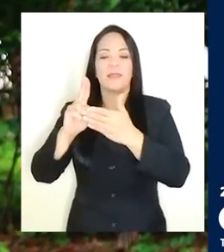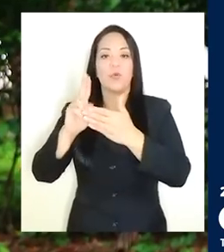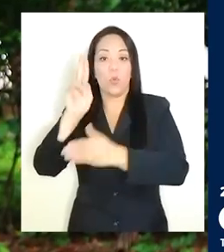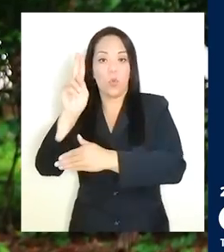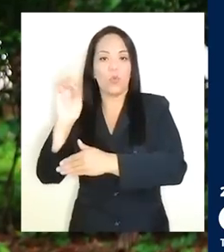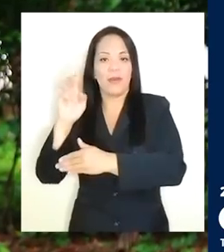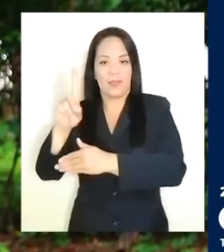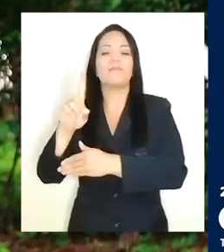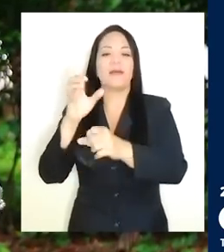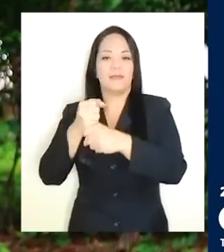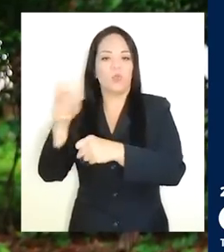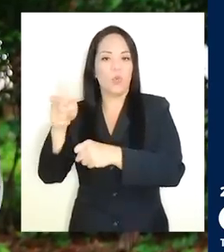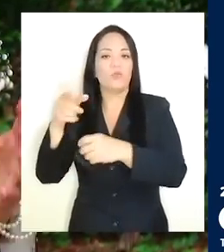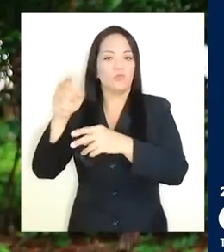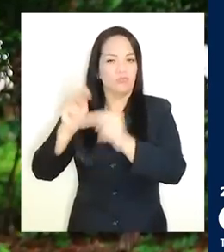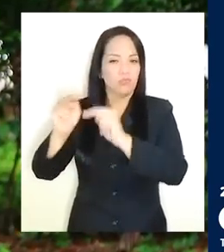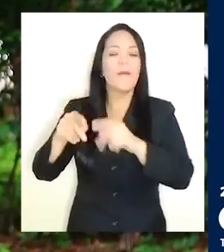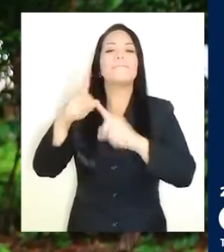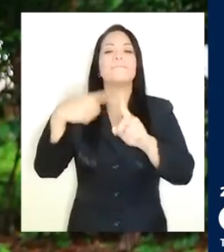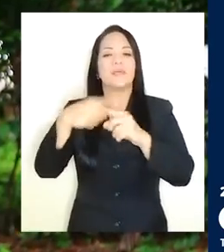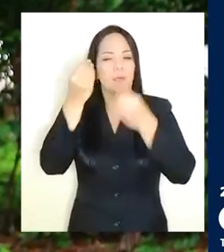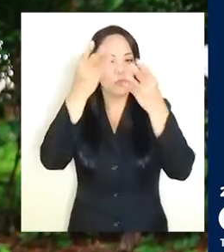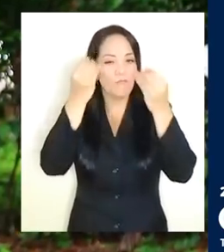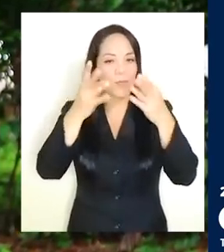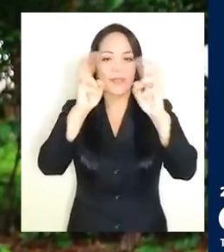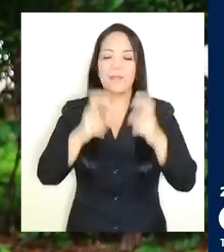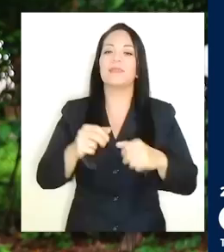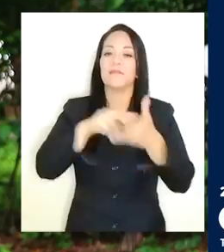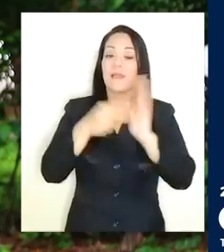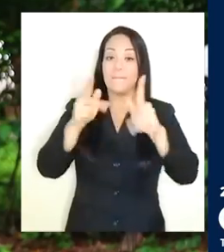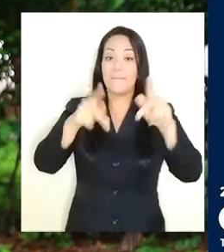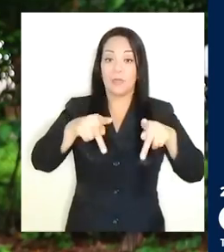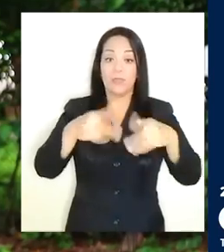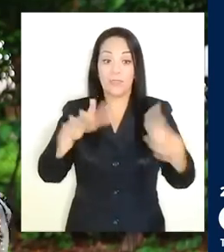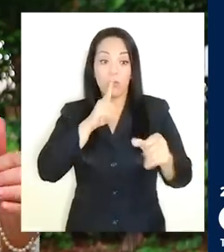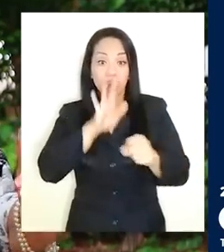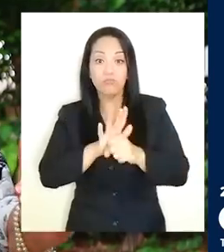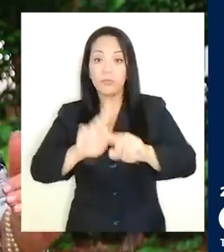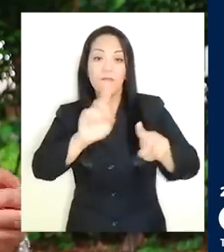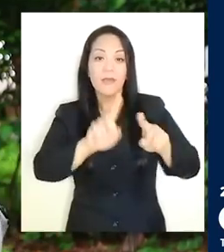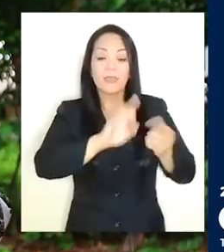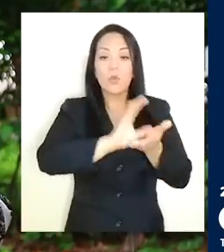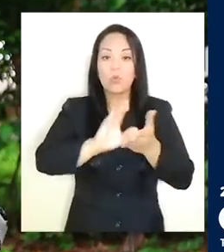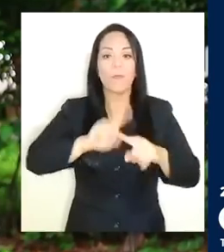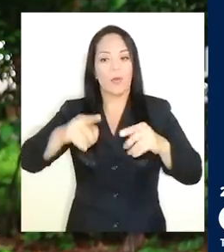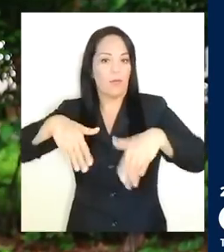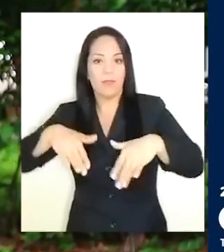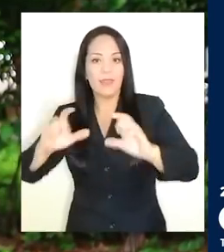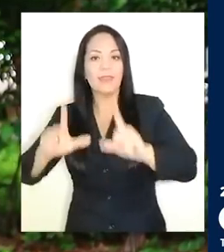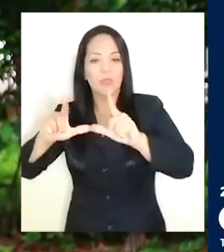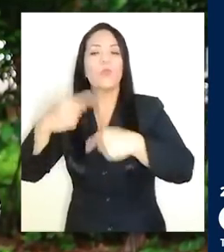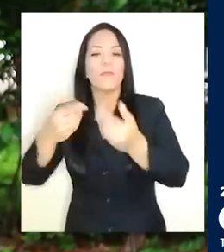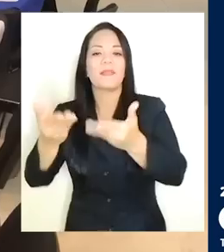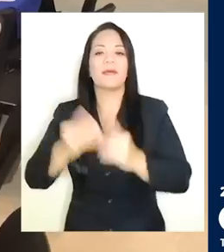de la Distancia y próximamente haremos los anuncios para ellos. Es para las personas que han completado los diferentes cursos, pero no han obtenido